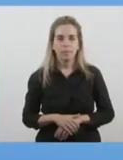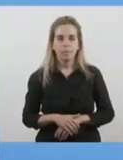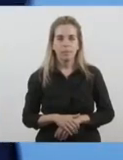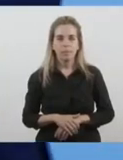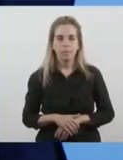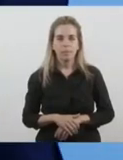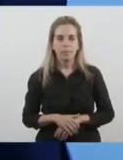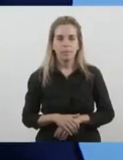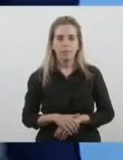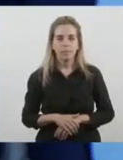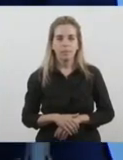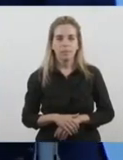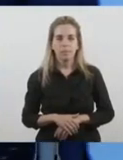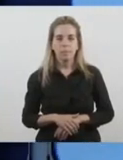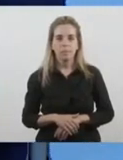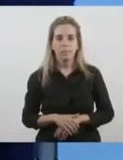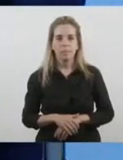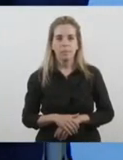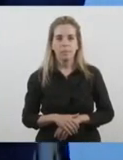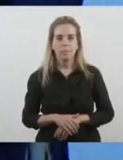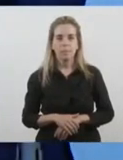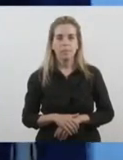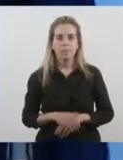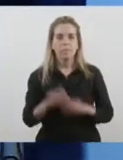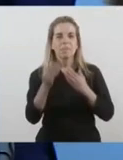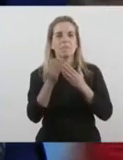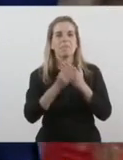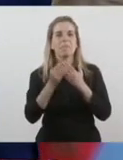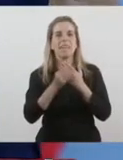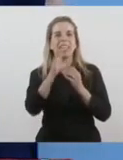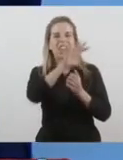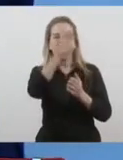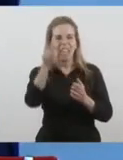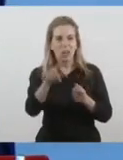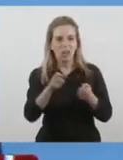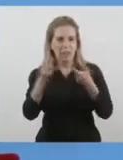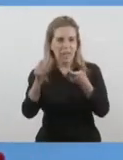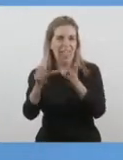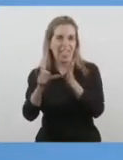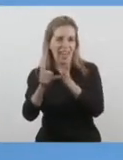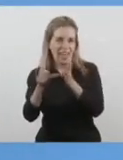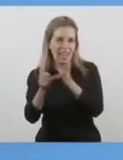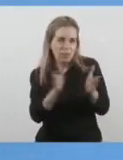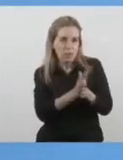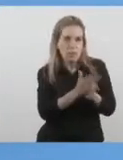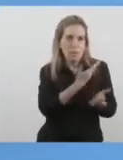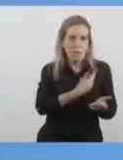Entrega al señor Ministro del Interior junto al señor Presidente de la Nación.